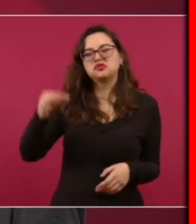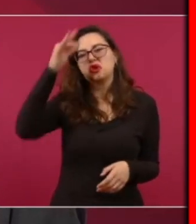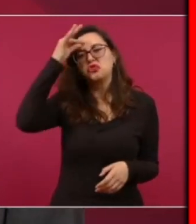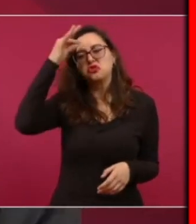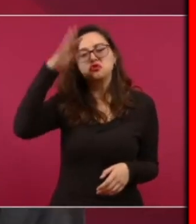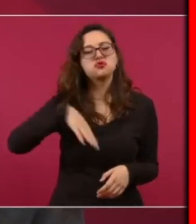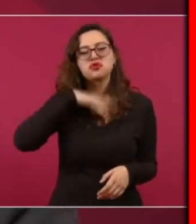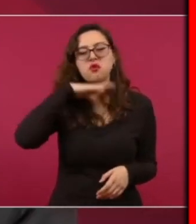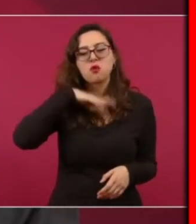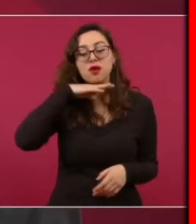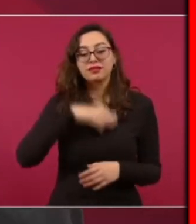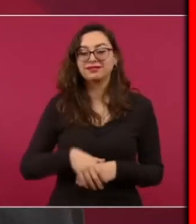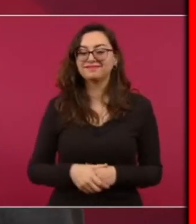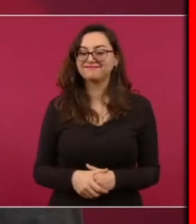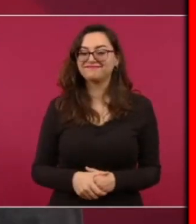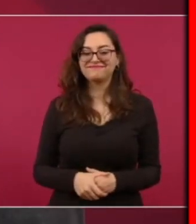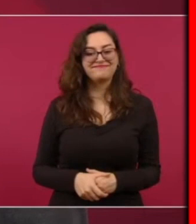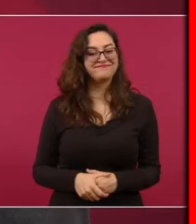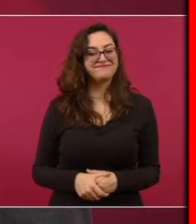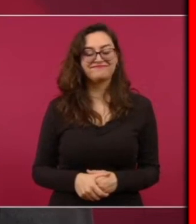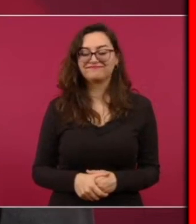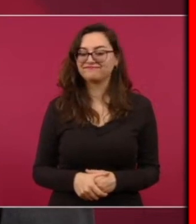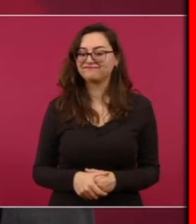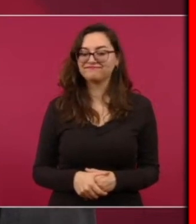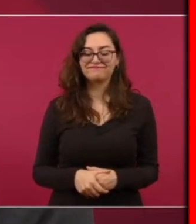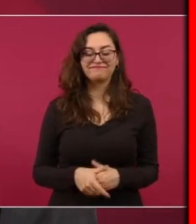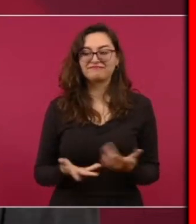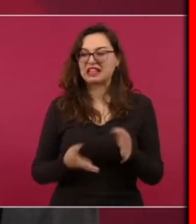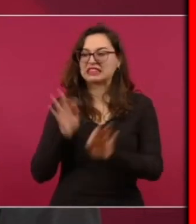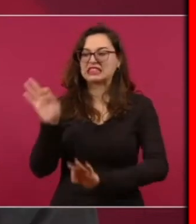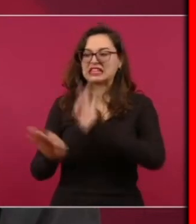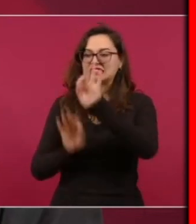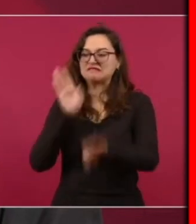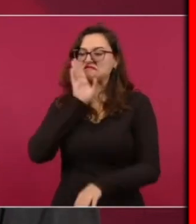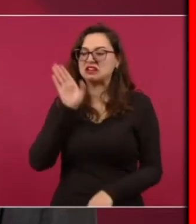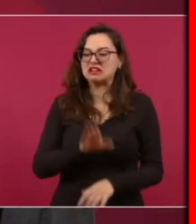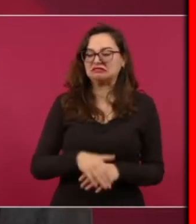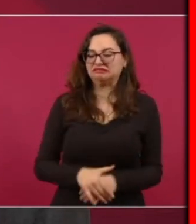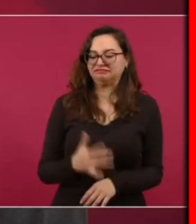O lo maltrata O lo considera inferior